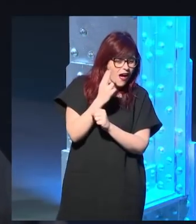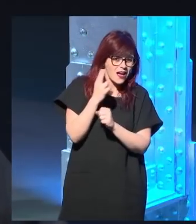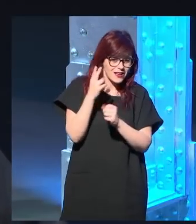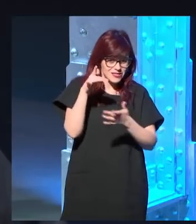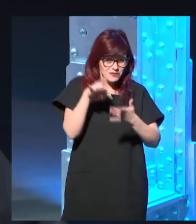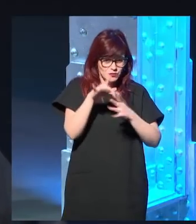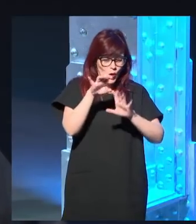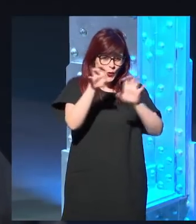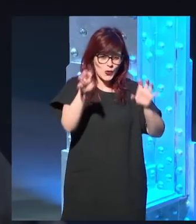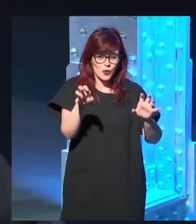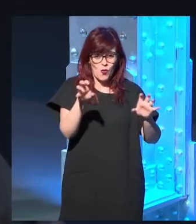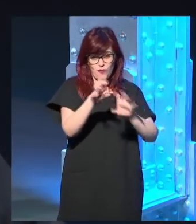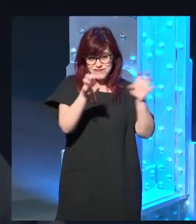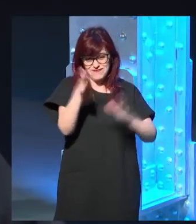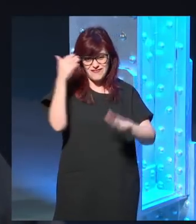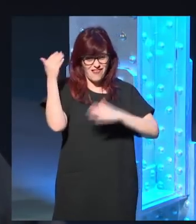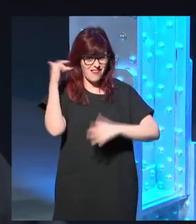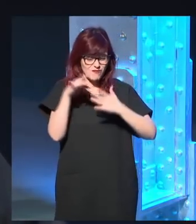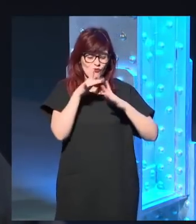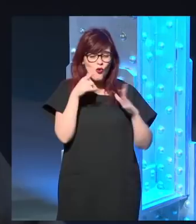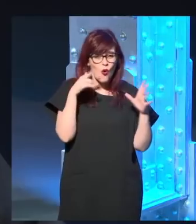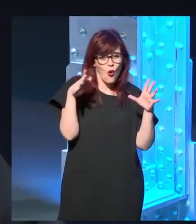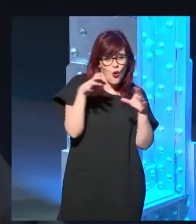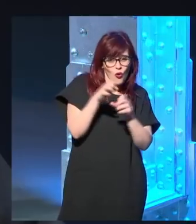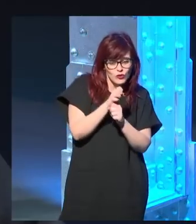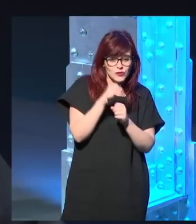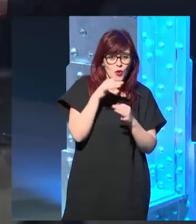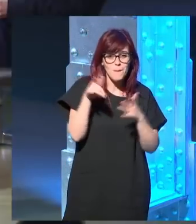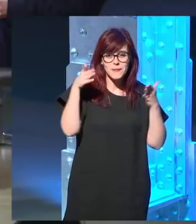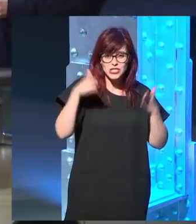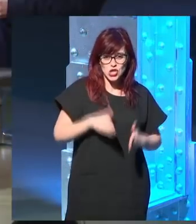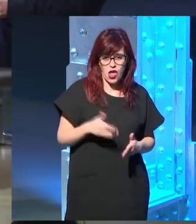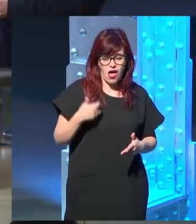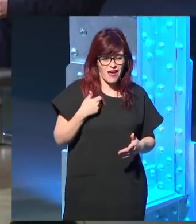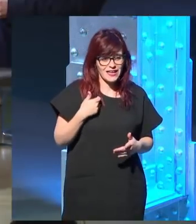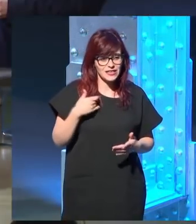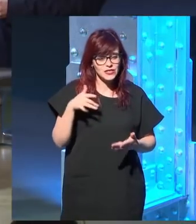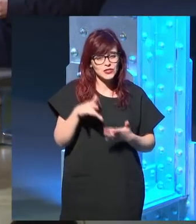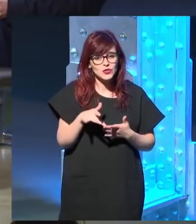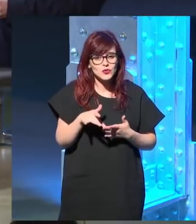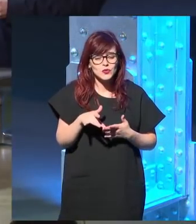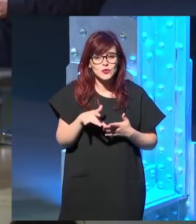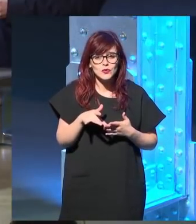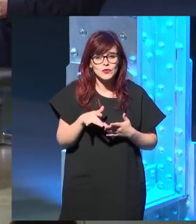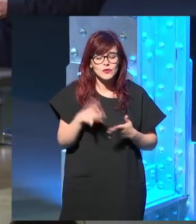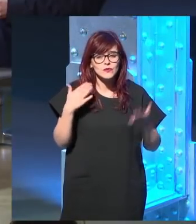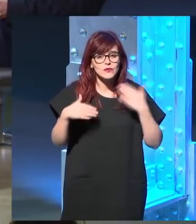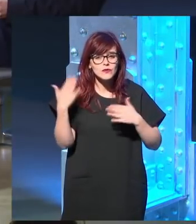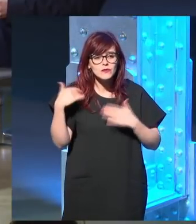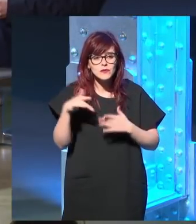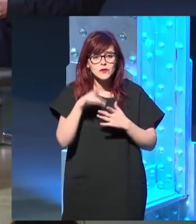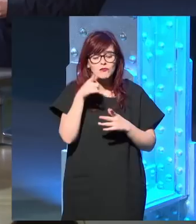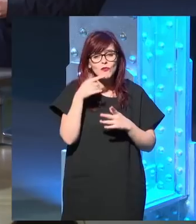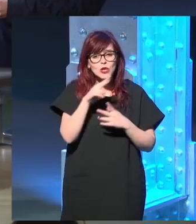no la escribí yo, sino que se la hice a escribir al personaje, o sea, que lo puse ya en un segundo